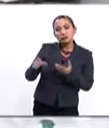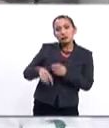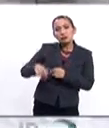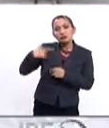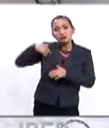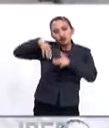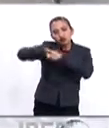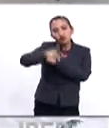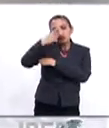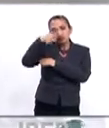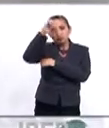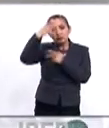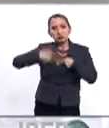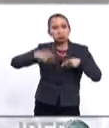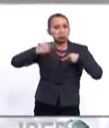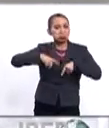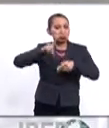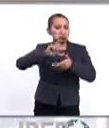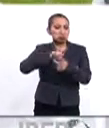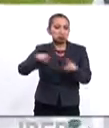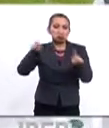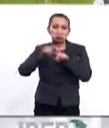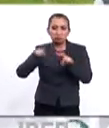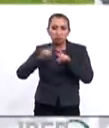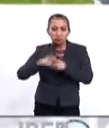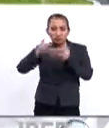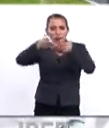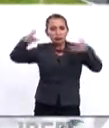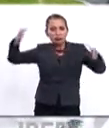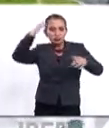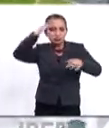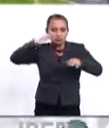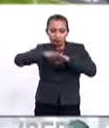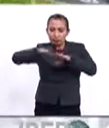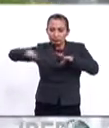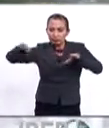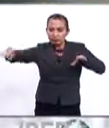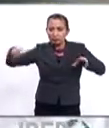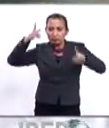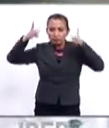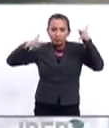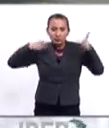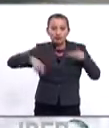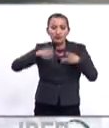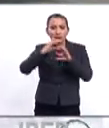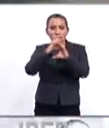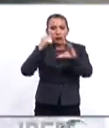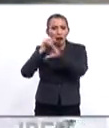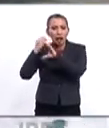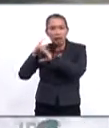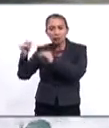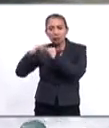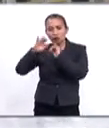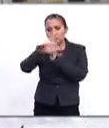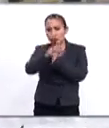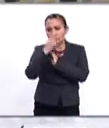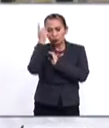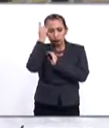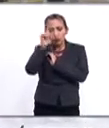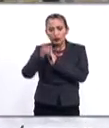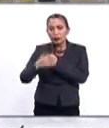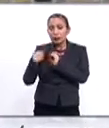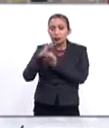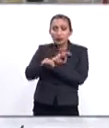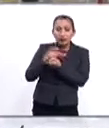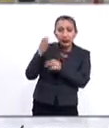de accesibilidad para todas las personas, amplios estacionamientos para visitantes y flotilla vehicular institucional y